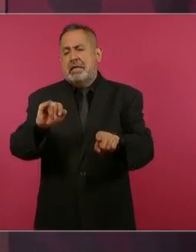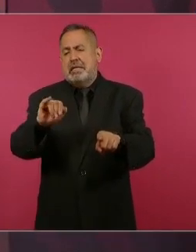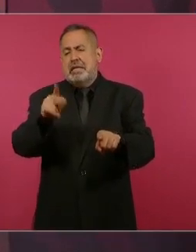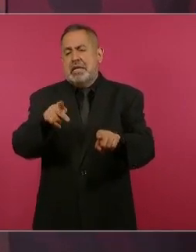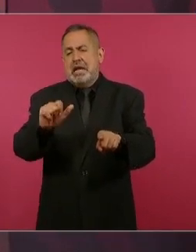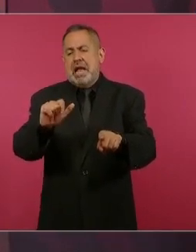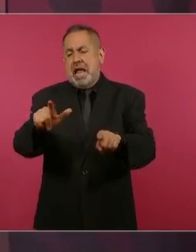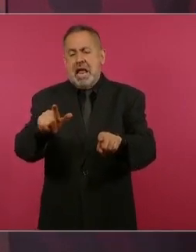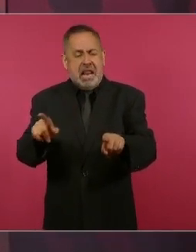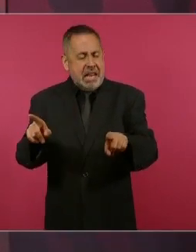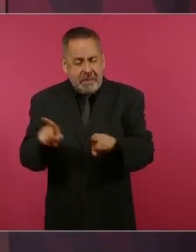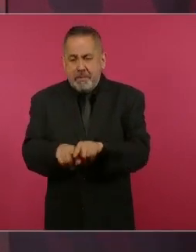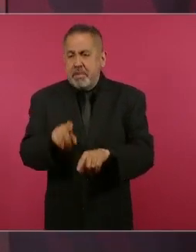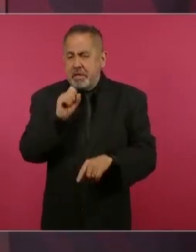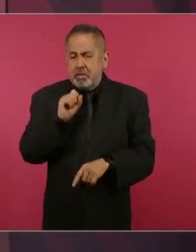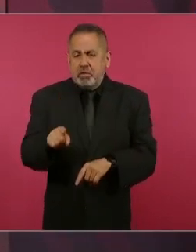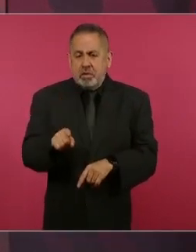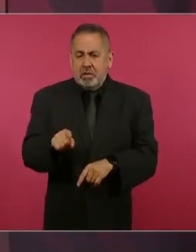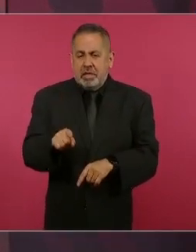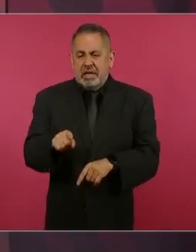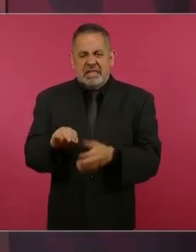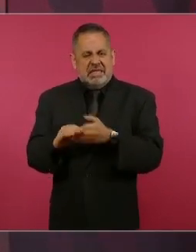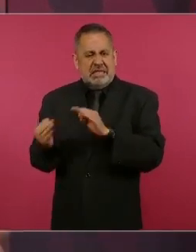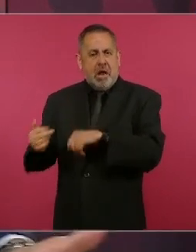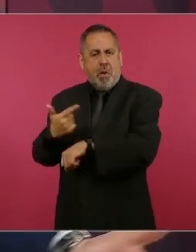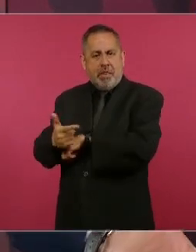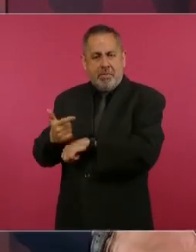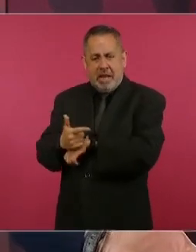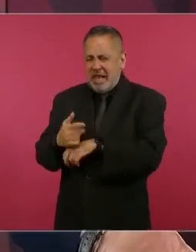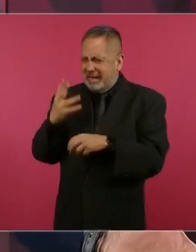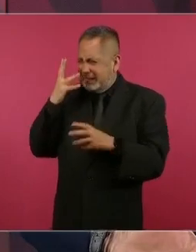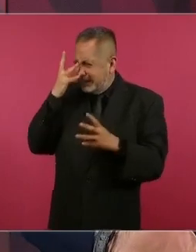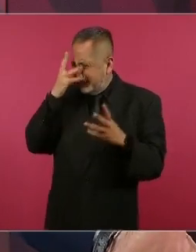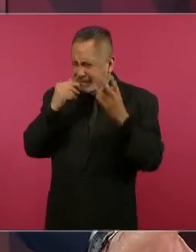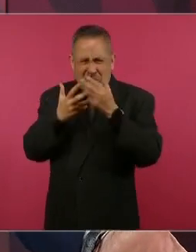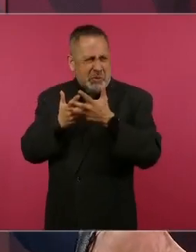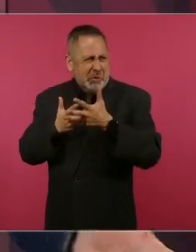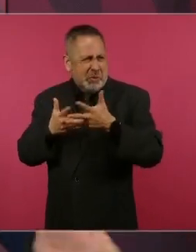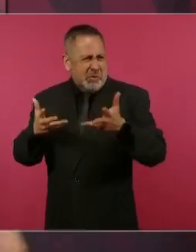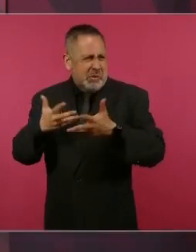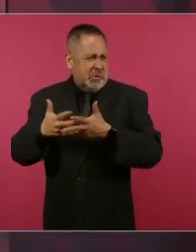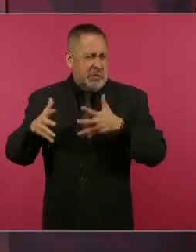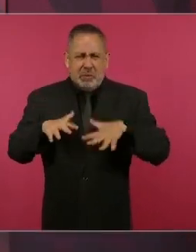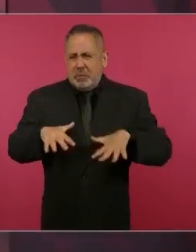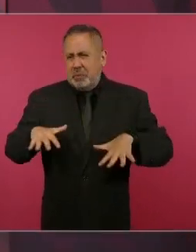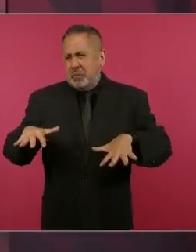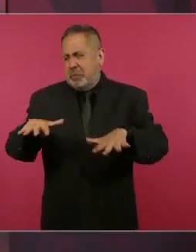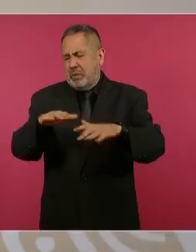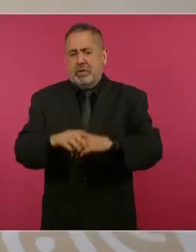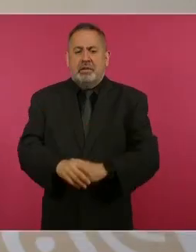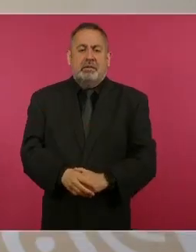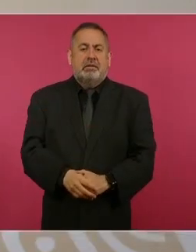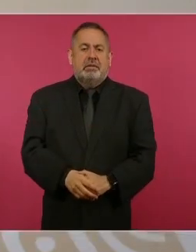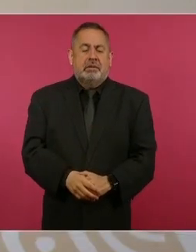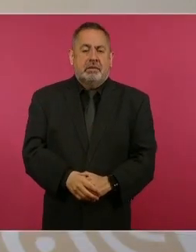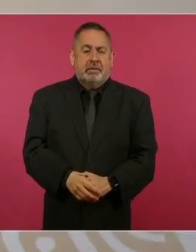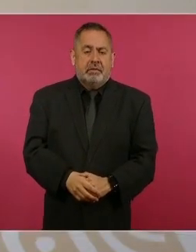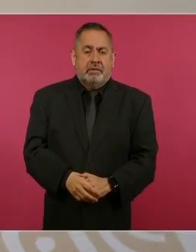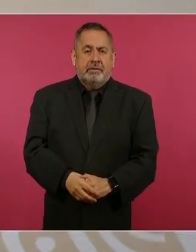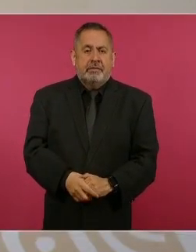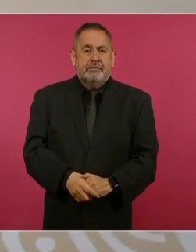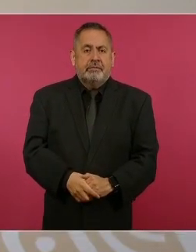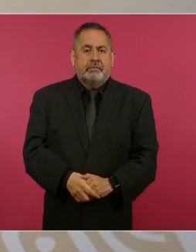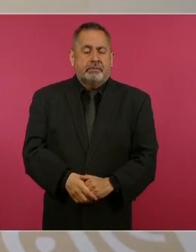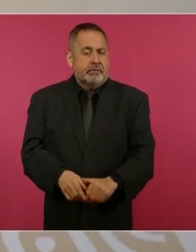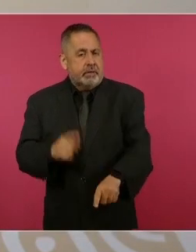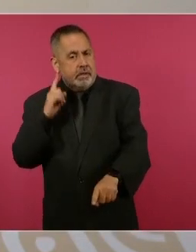en Guatemala. ¿Han hablado con el presidente de la semana que en el